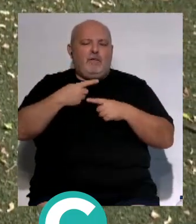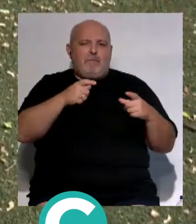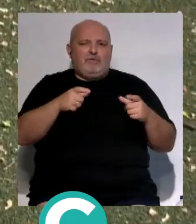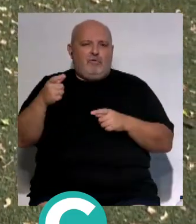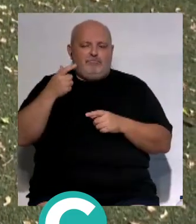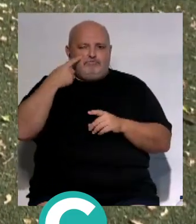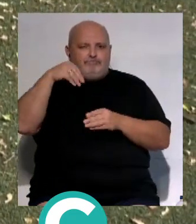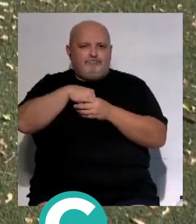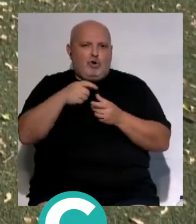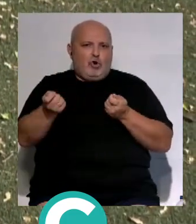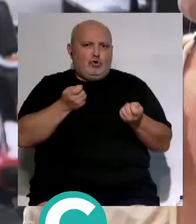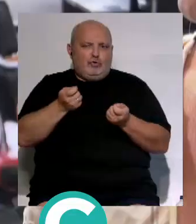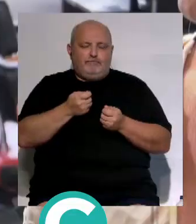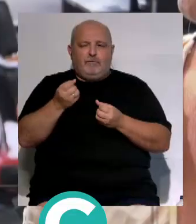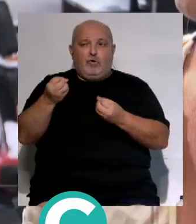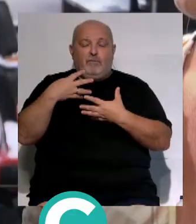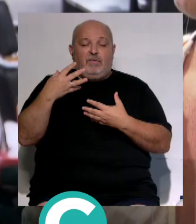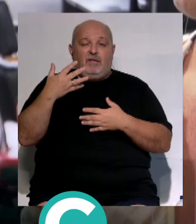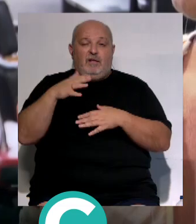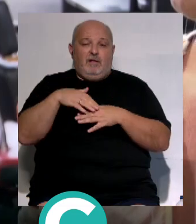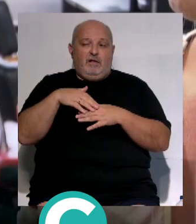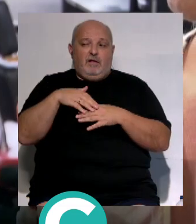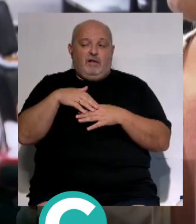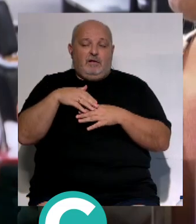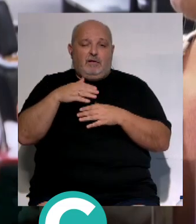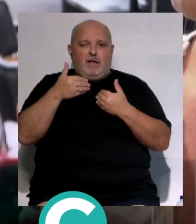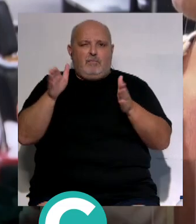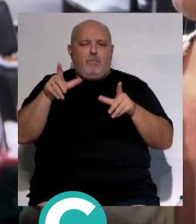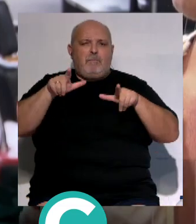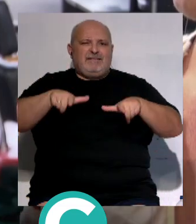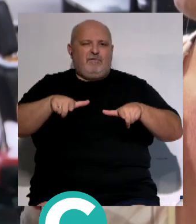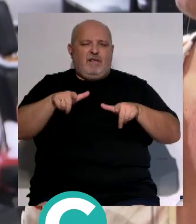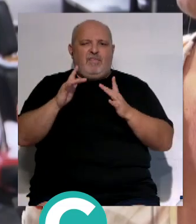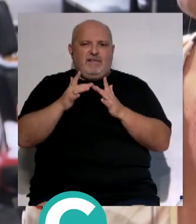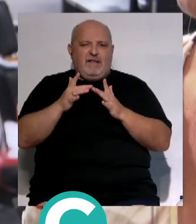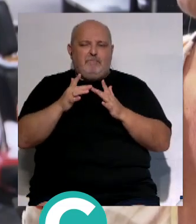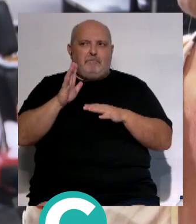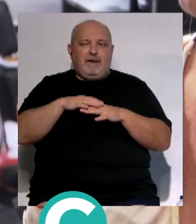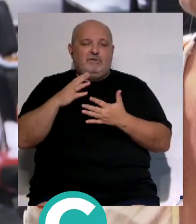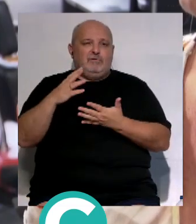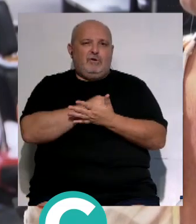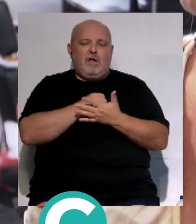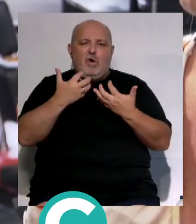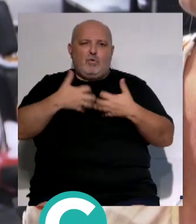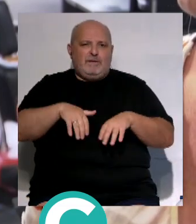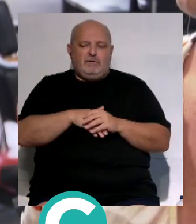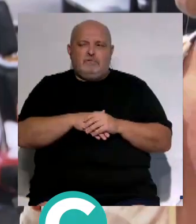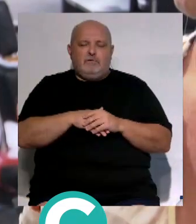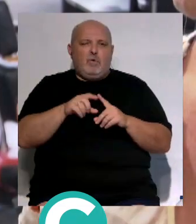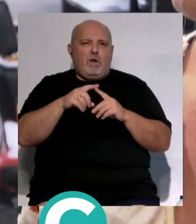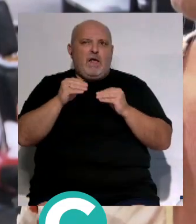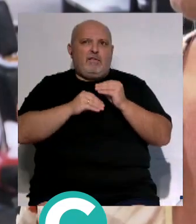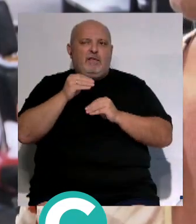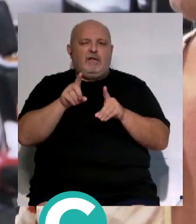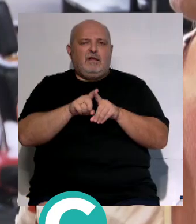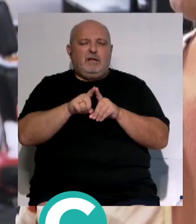plato. Una comunicación porque se va abrir una plataforma digital para que todo sea automático, no haya ningún tipo